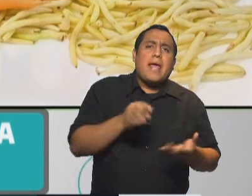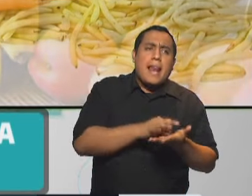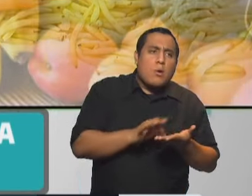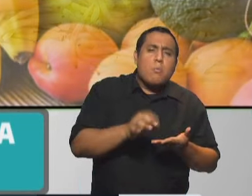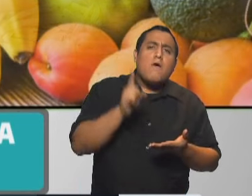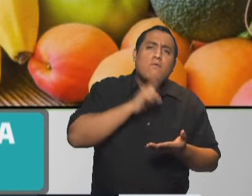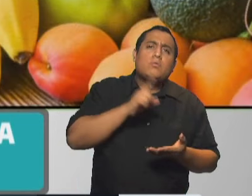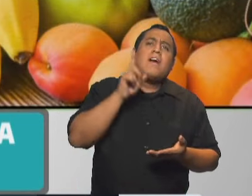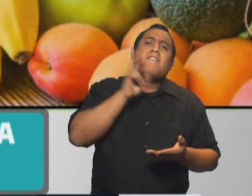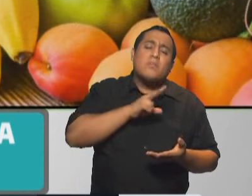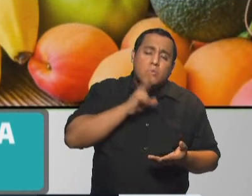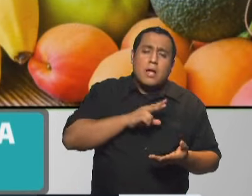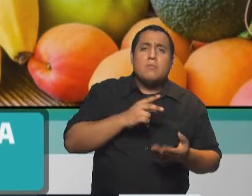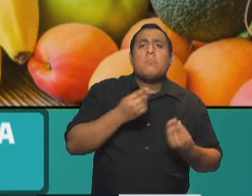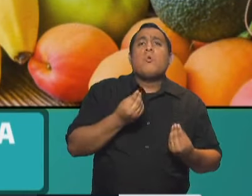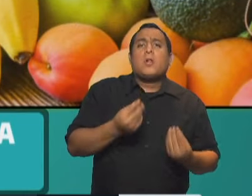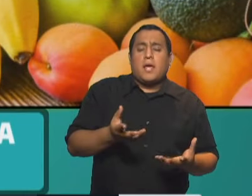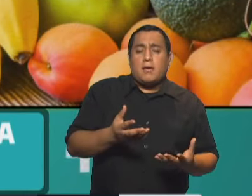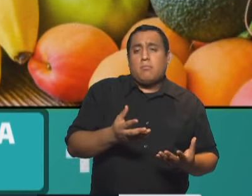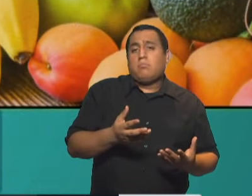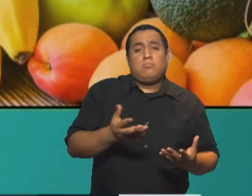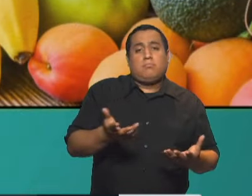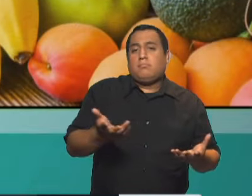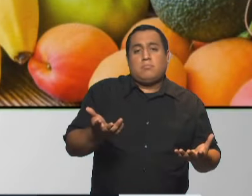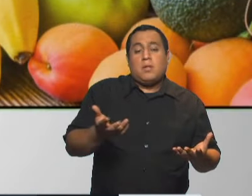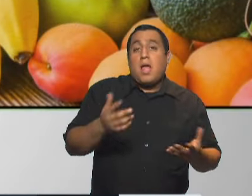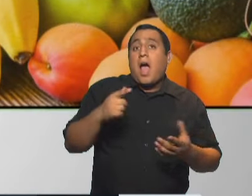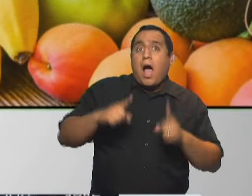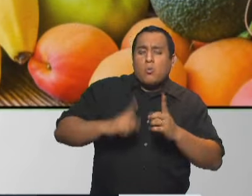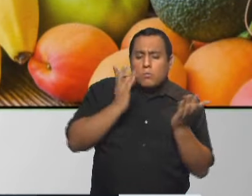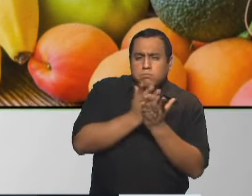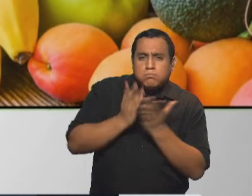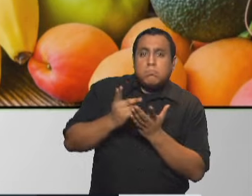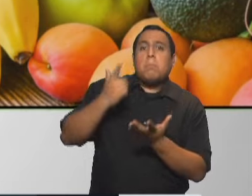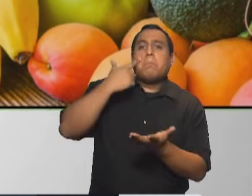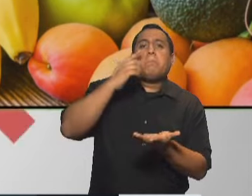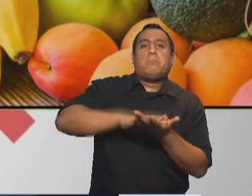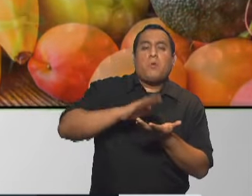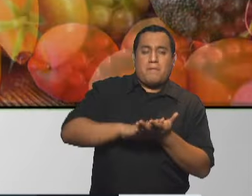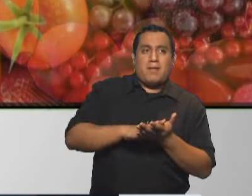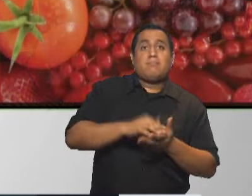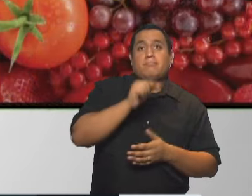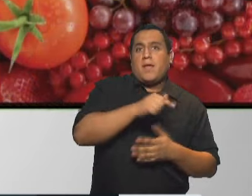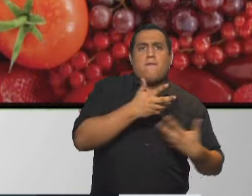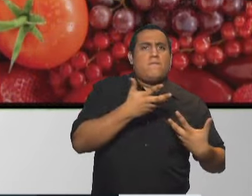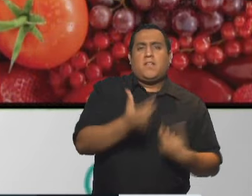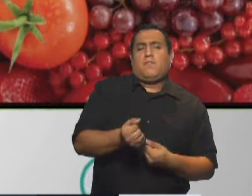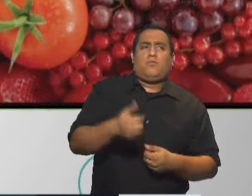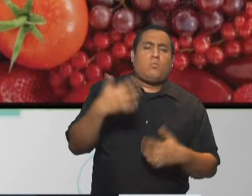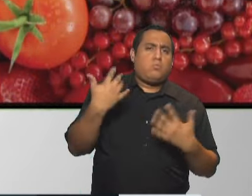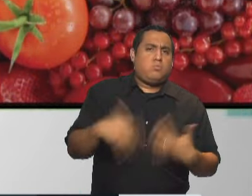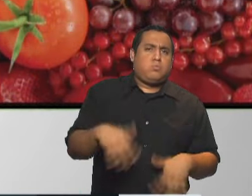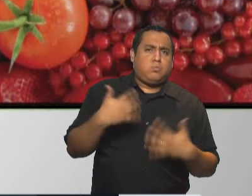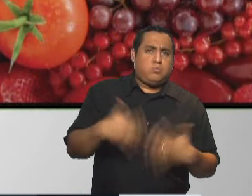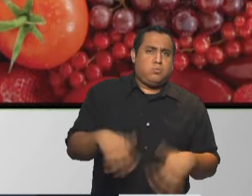frutas y verduras porque realmente hay hay estudios que demuestran el beneficio el gran beneficio que